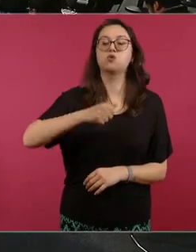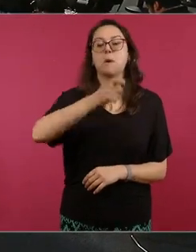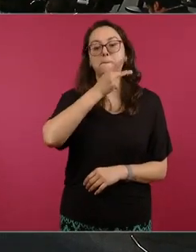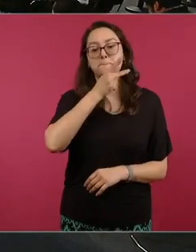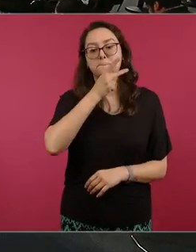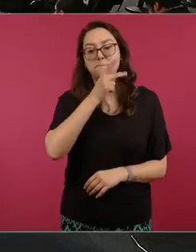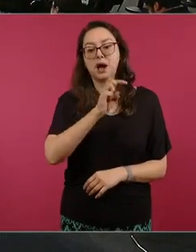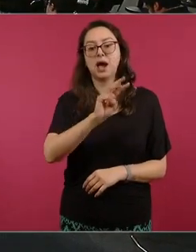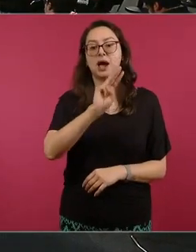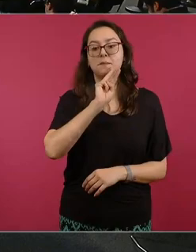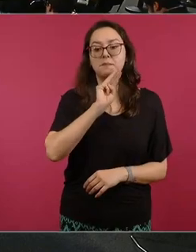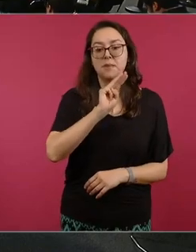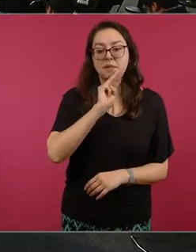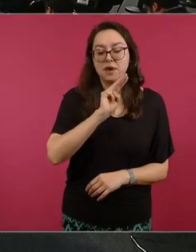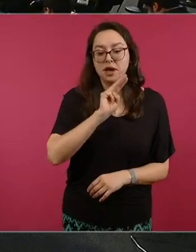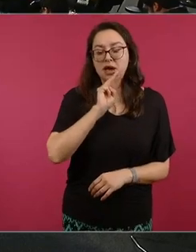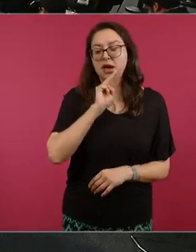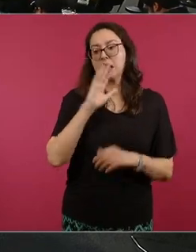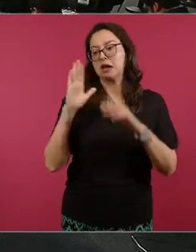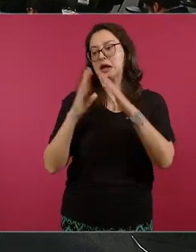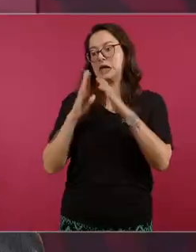antes de salir de la casa